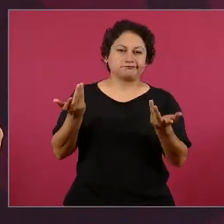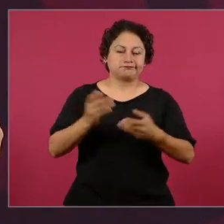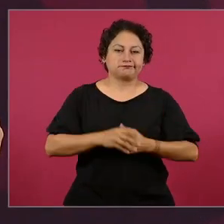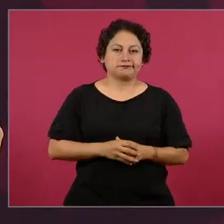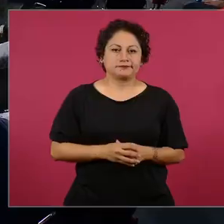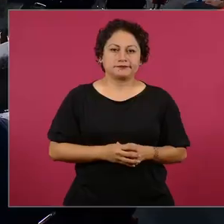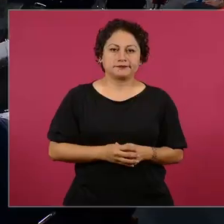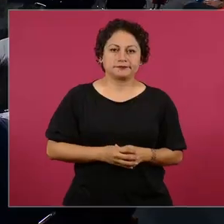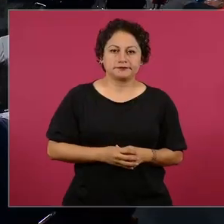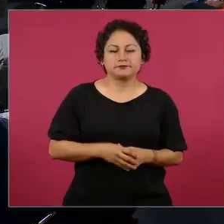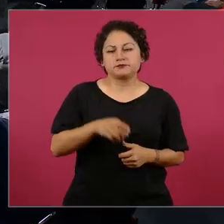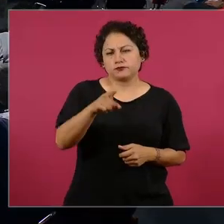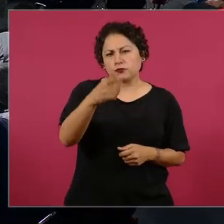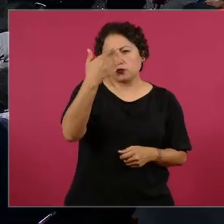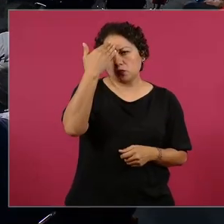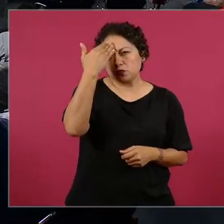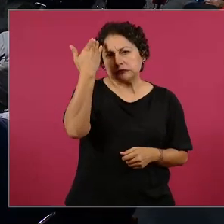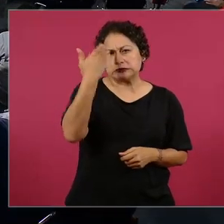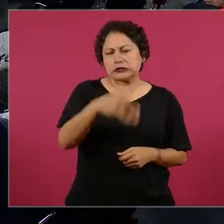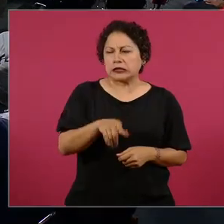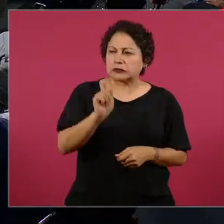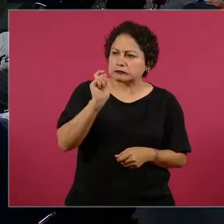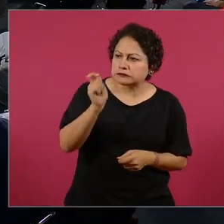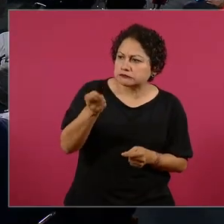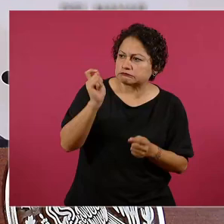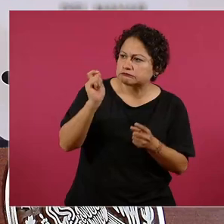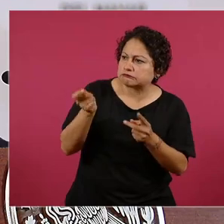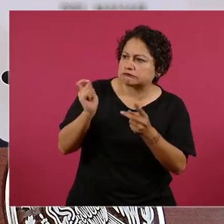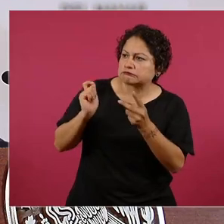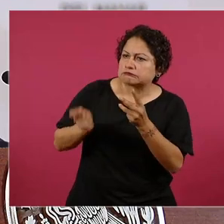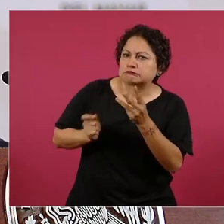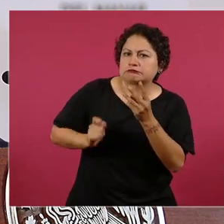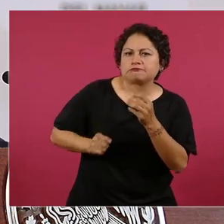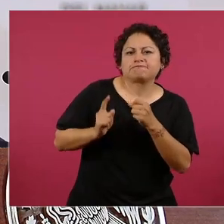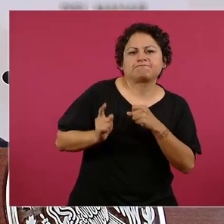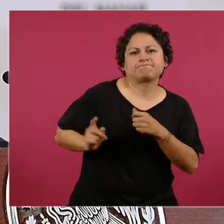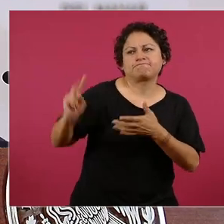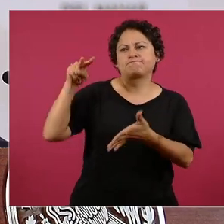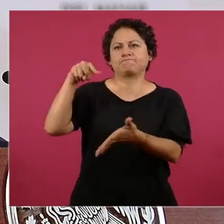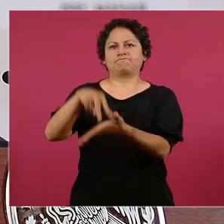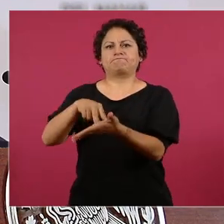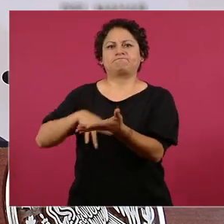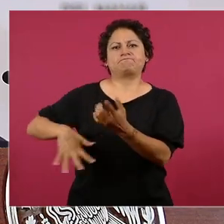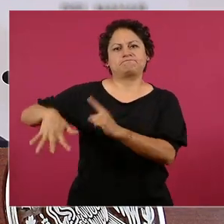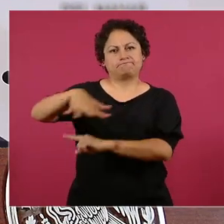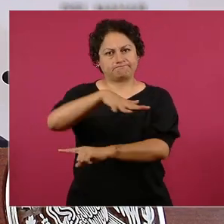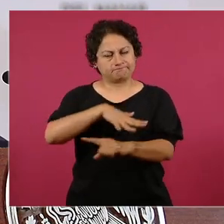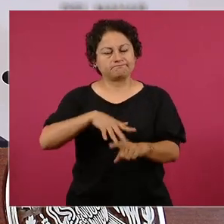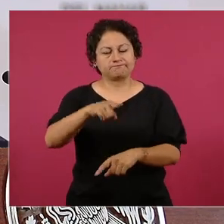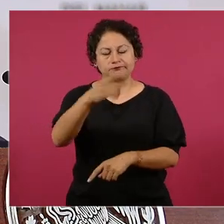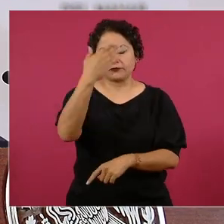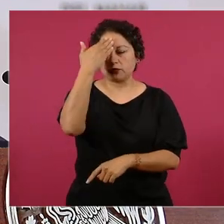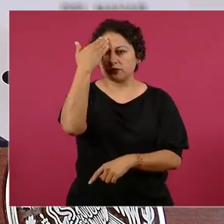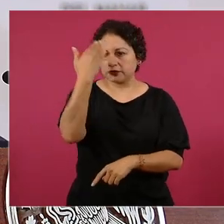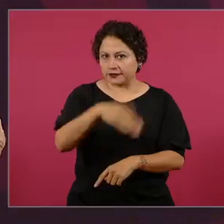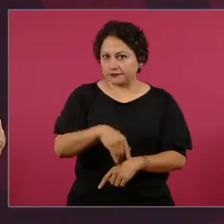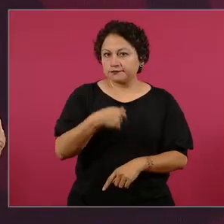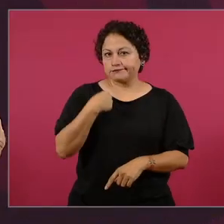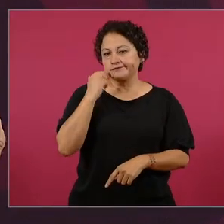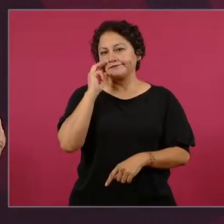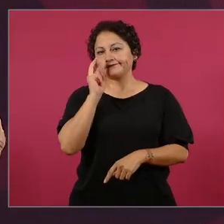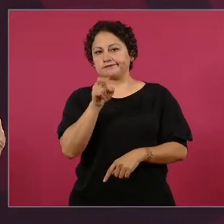Sabes lo que pasa en el territorio y conoces muy bien